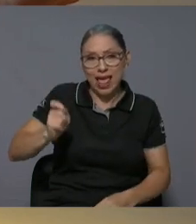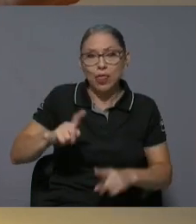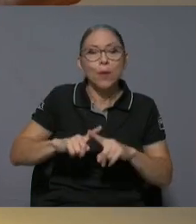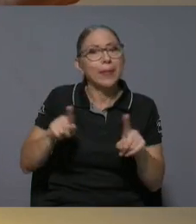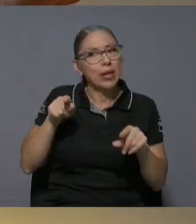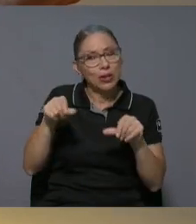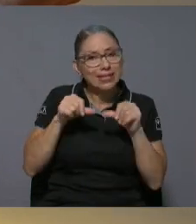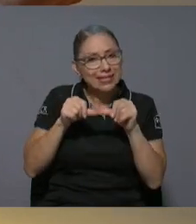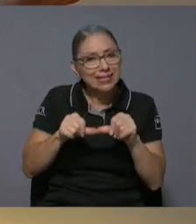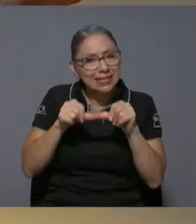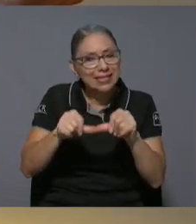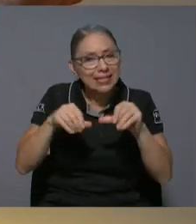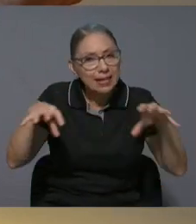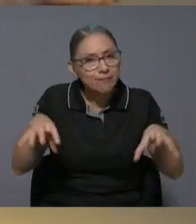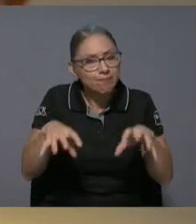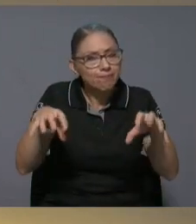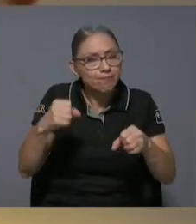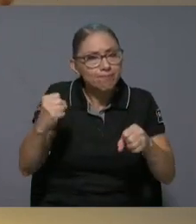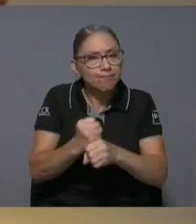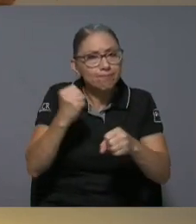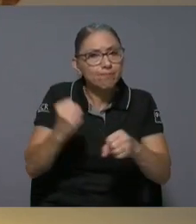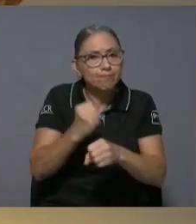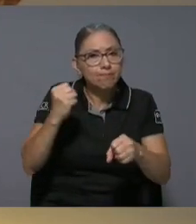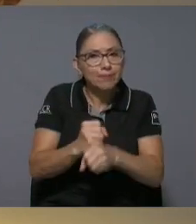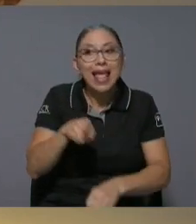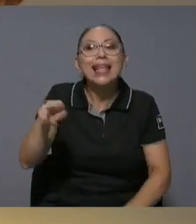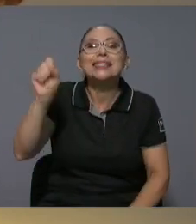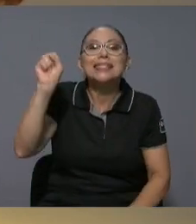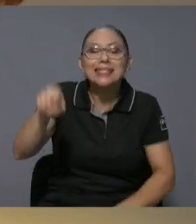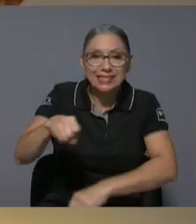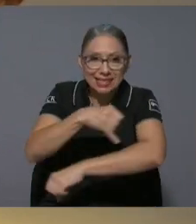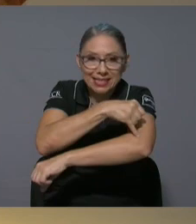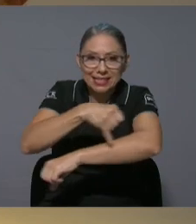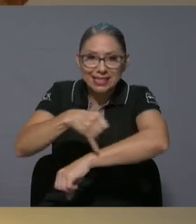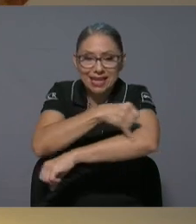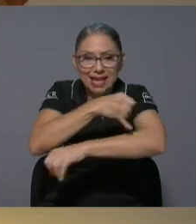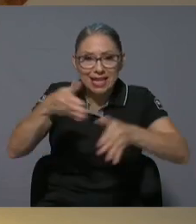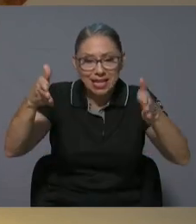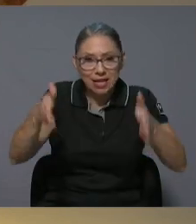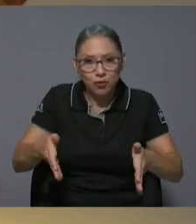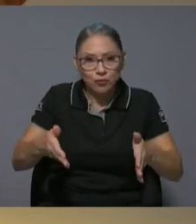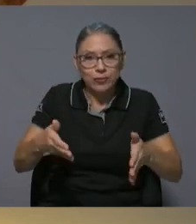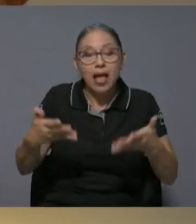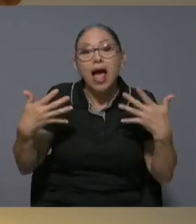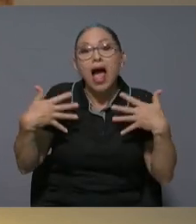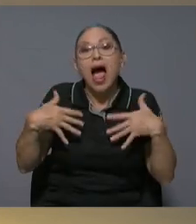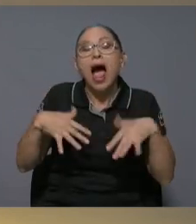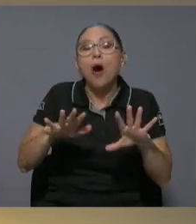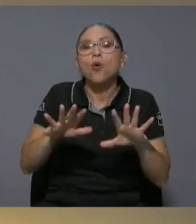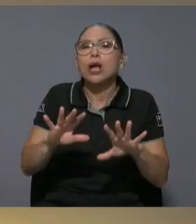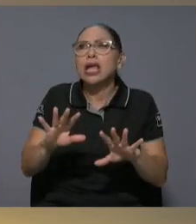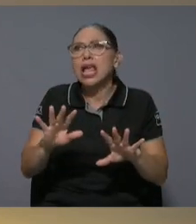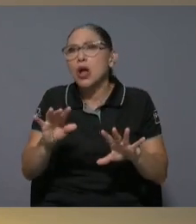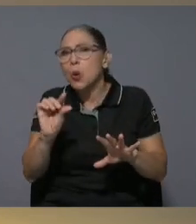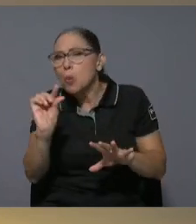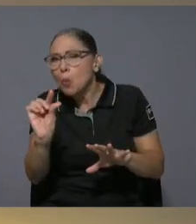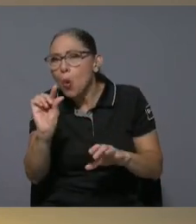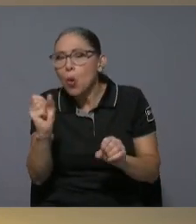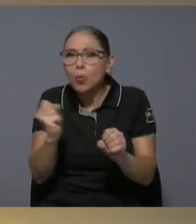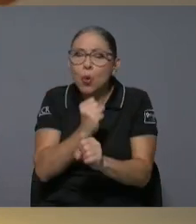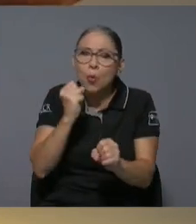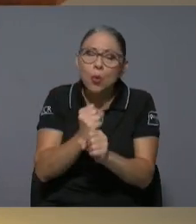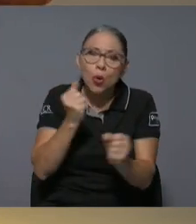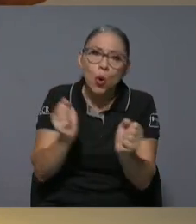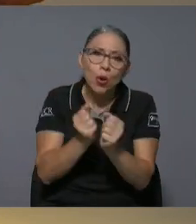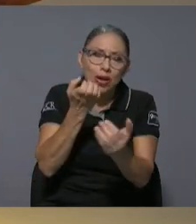muy activo y él sí es ingeniero aunque aunque se metió un poco metió las manos en los temas de